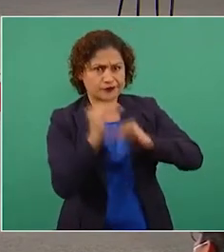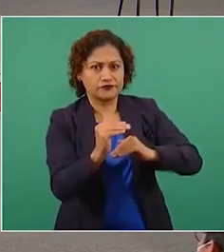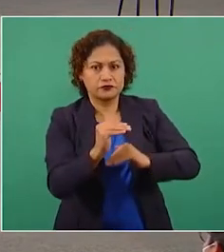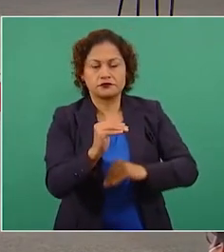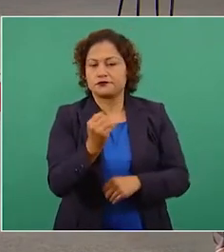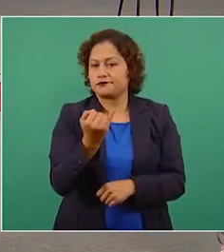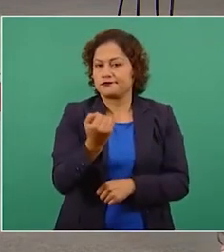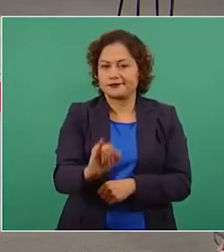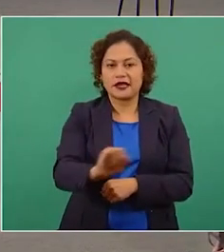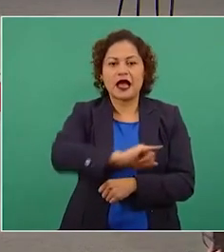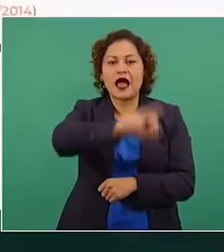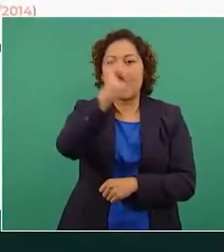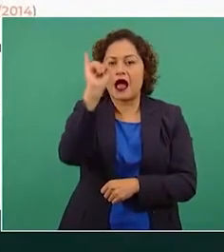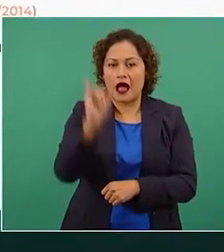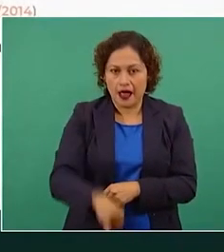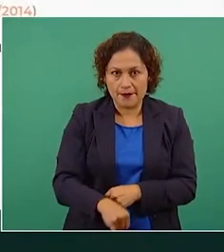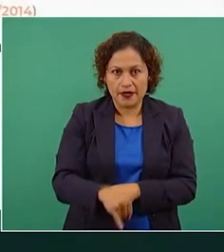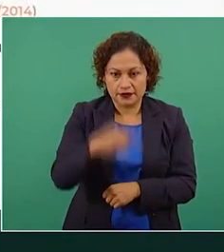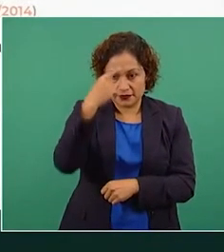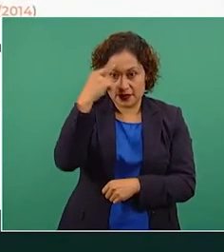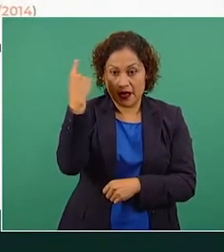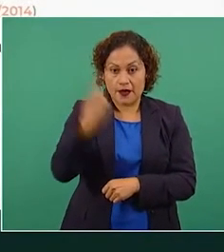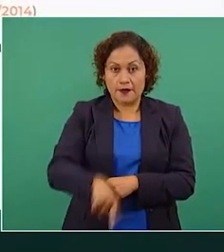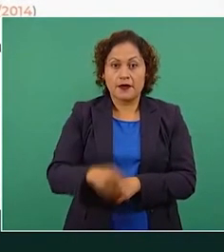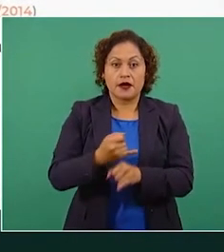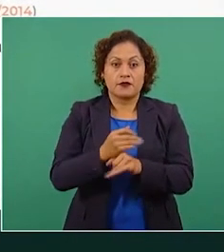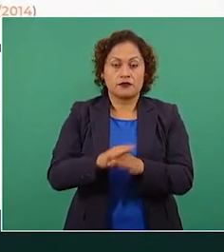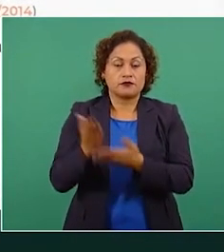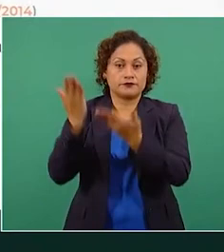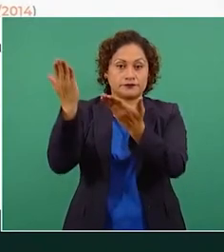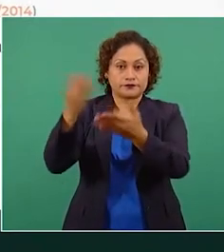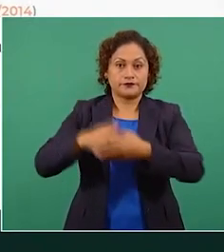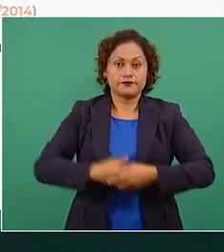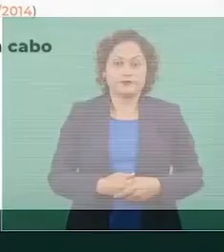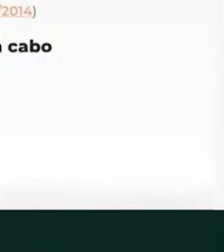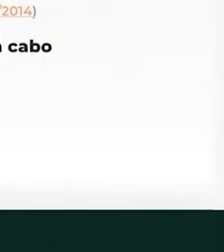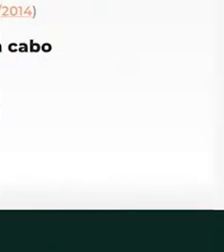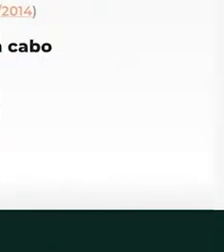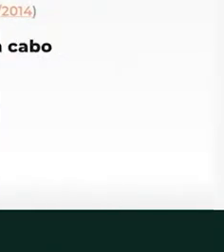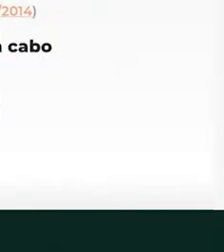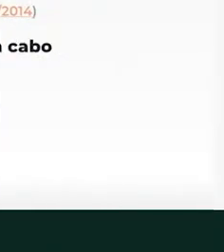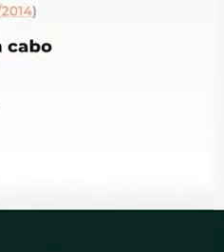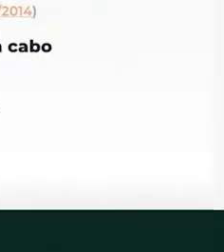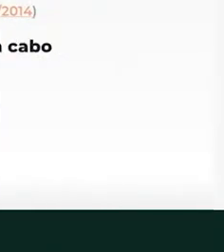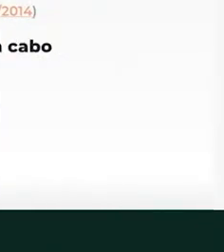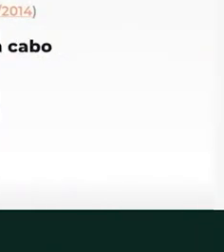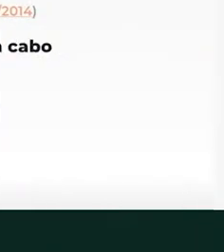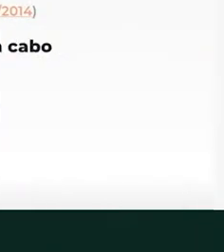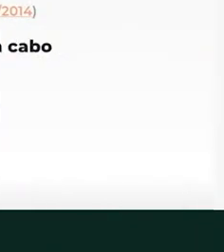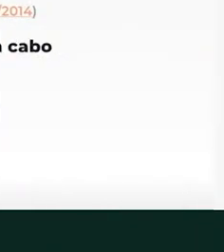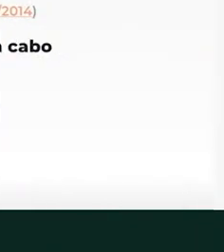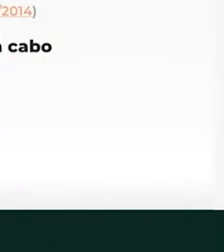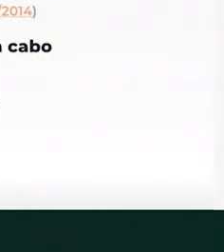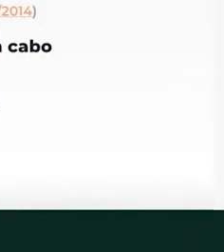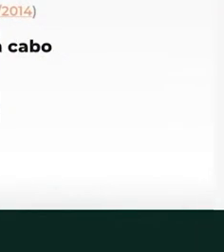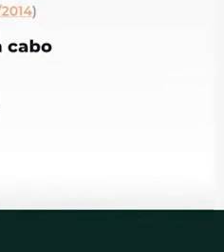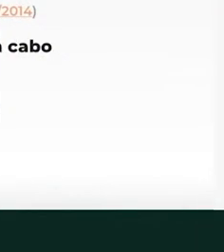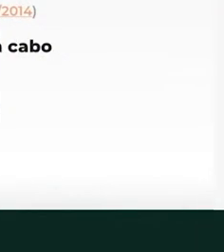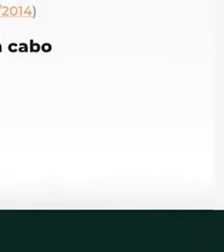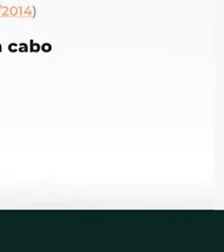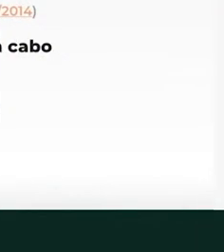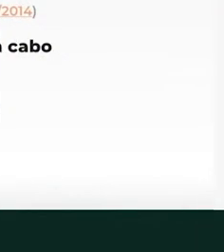de México para forzarlas a operar en Santa Lucía. Segundo, se informó que el Aeropuerto